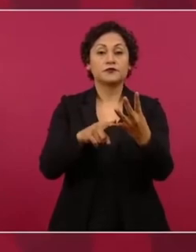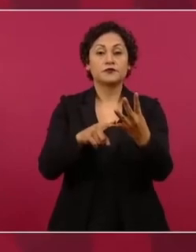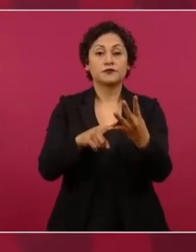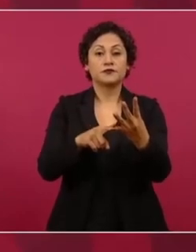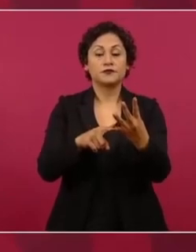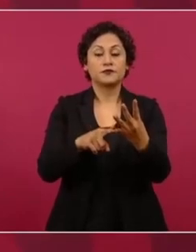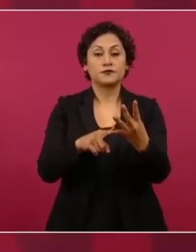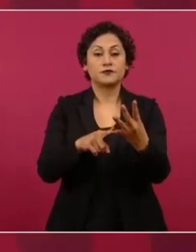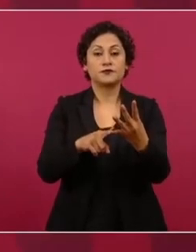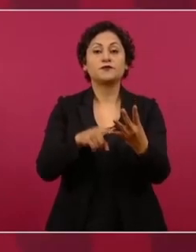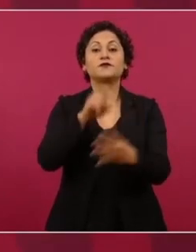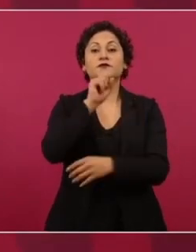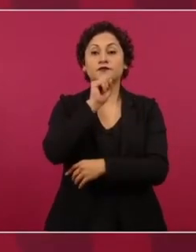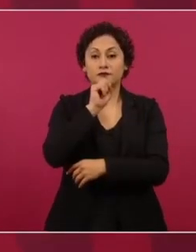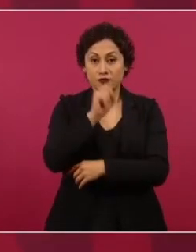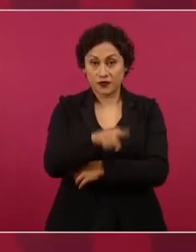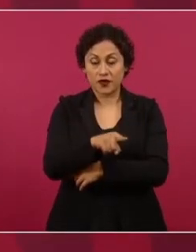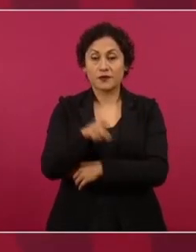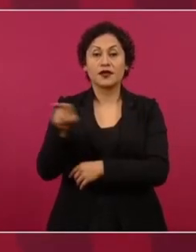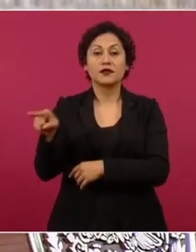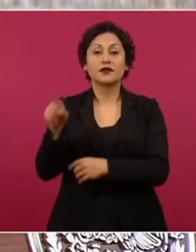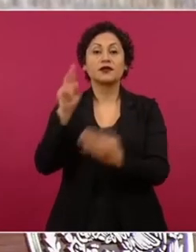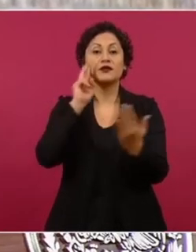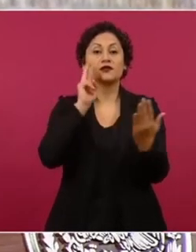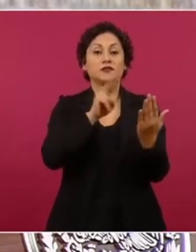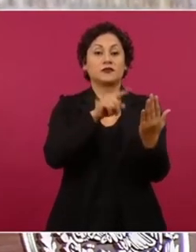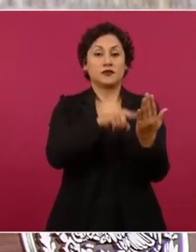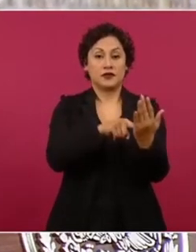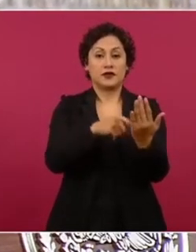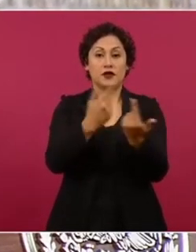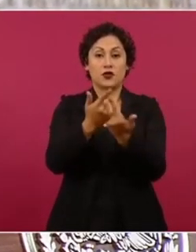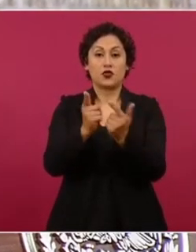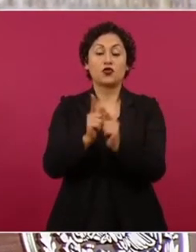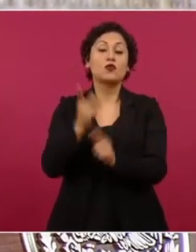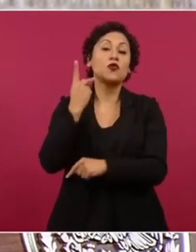disminuyera el presupuesto a los partidos.